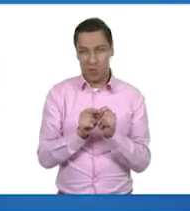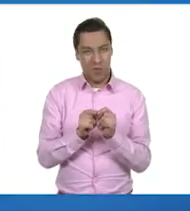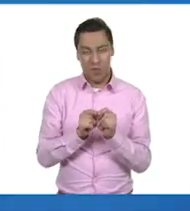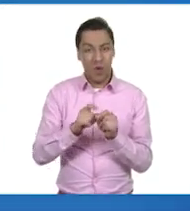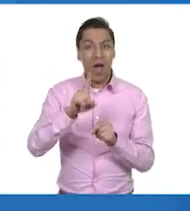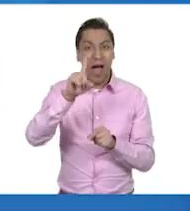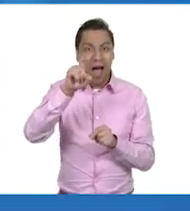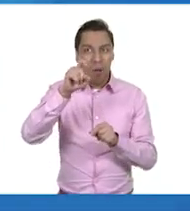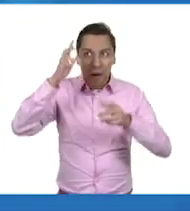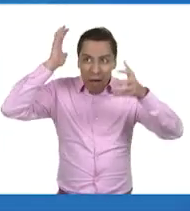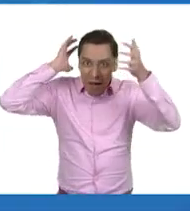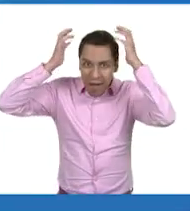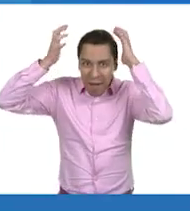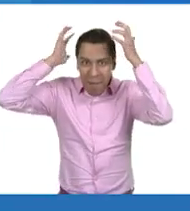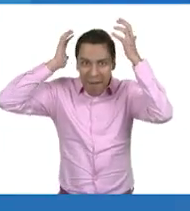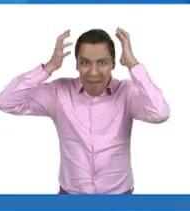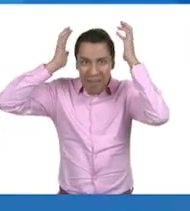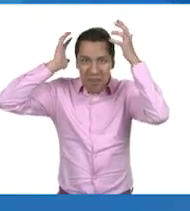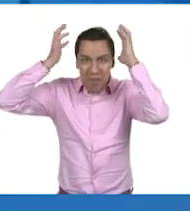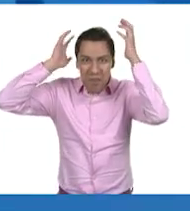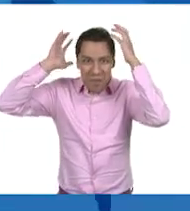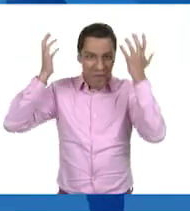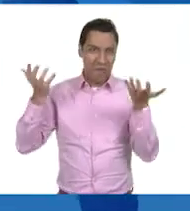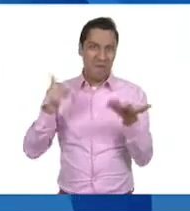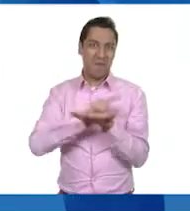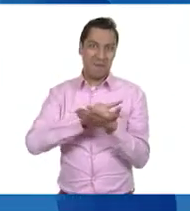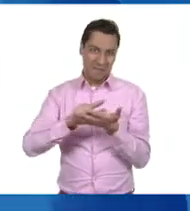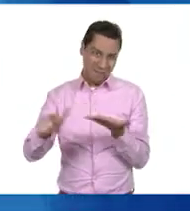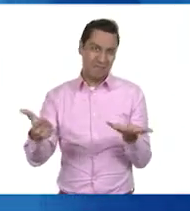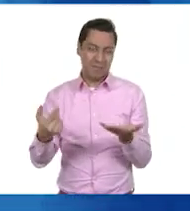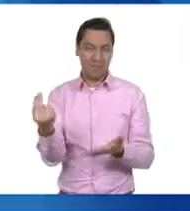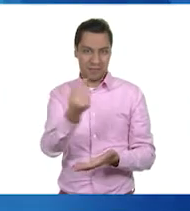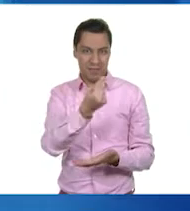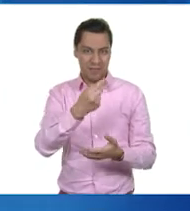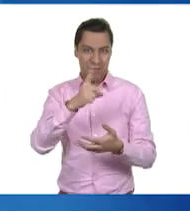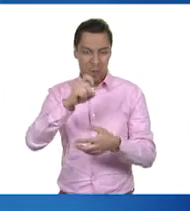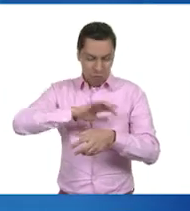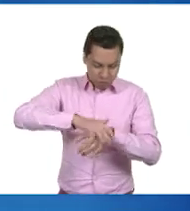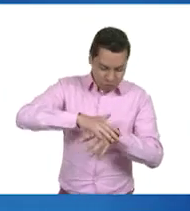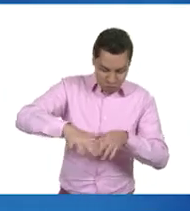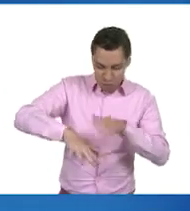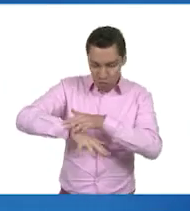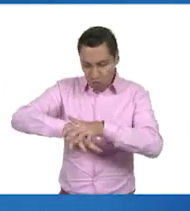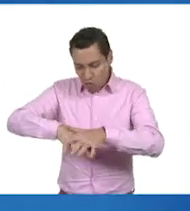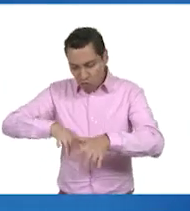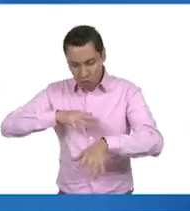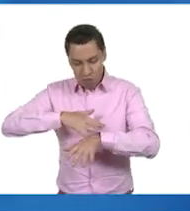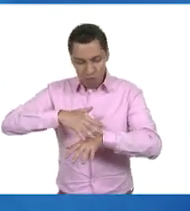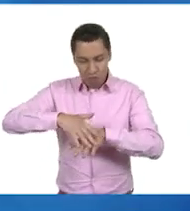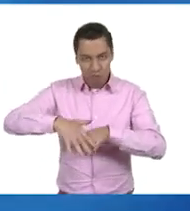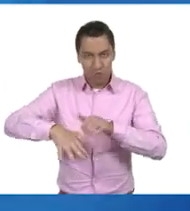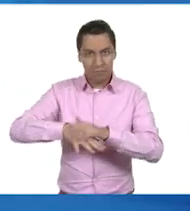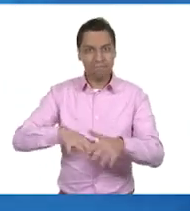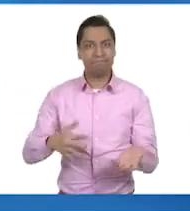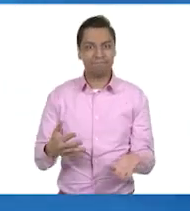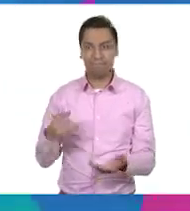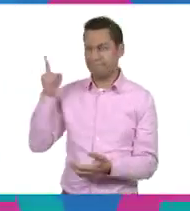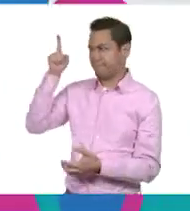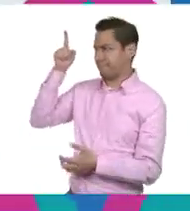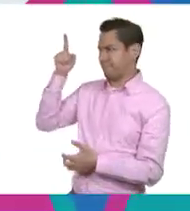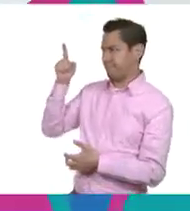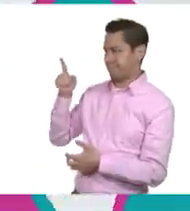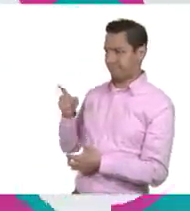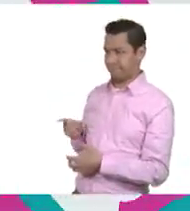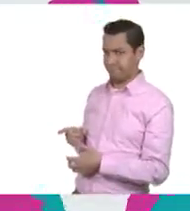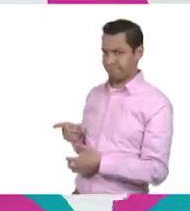es muy necesaria. Yo creo que, a ver, veamos otra vez estos recursos naturales. Aire, suelo, agua, viento, plantas,